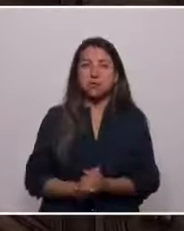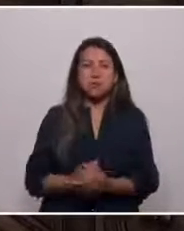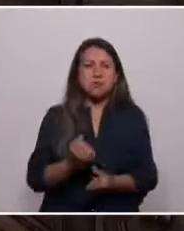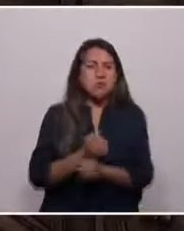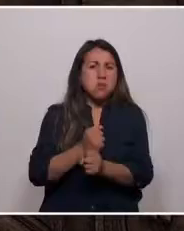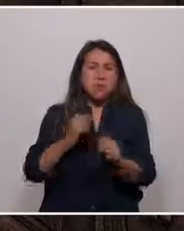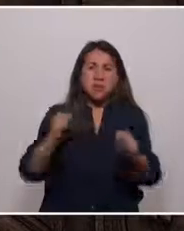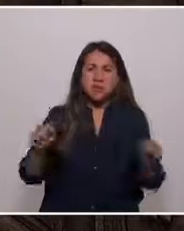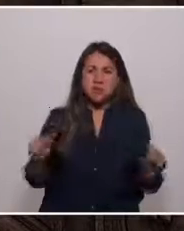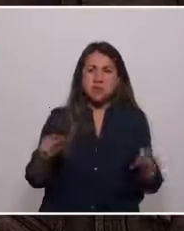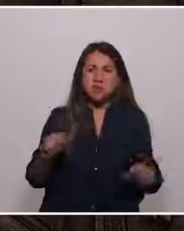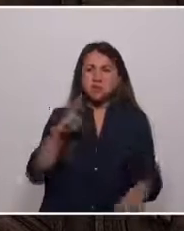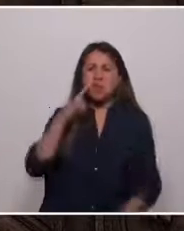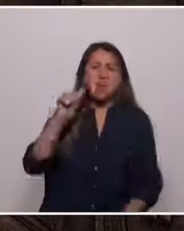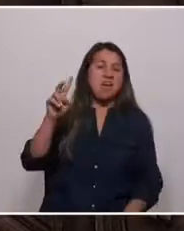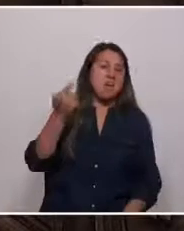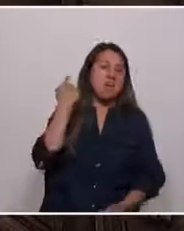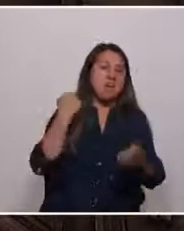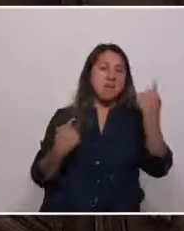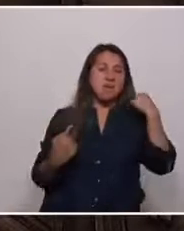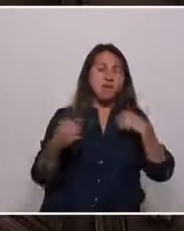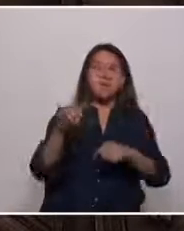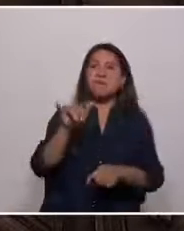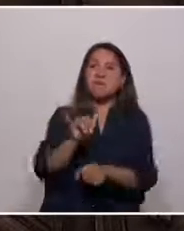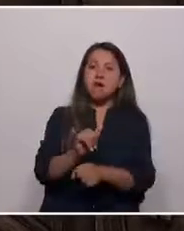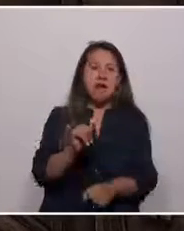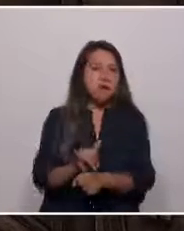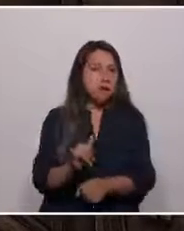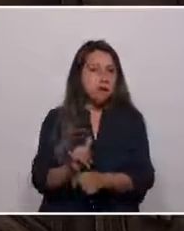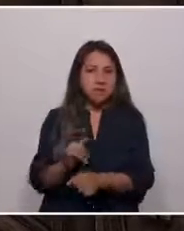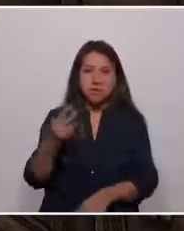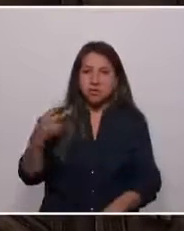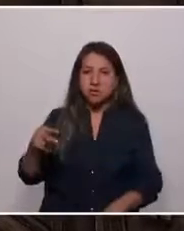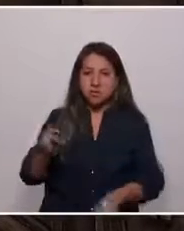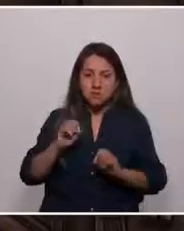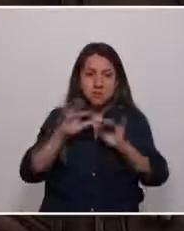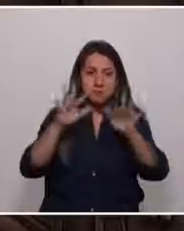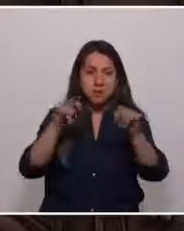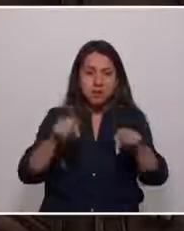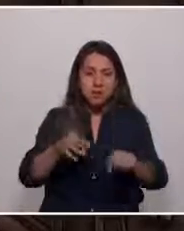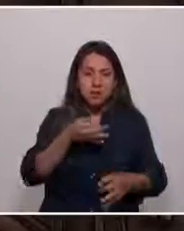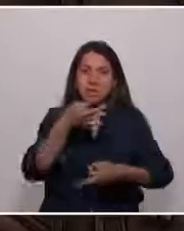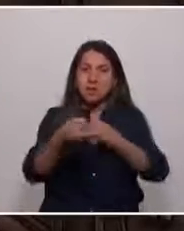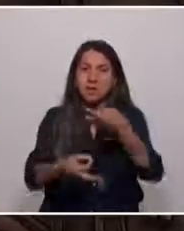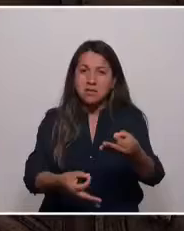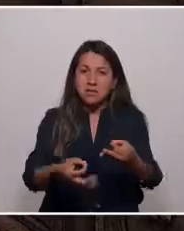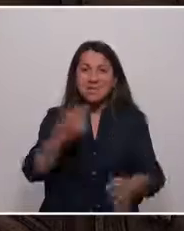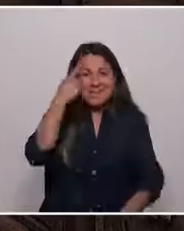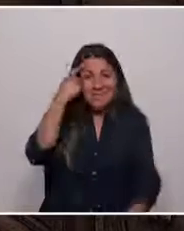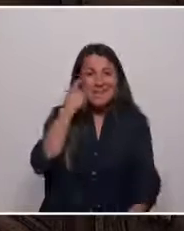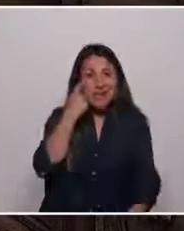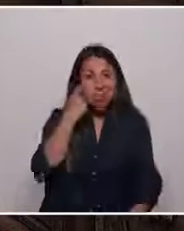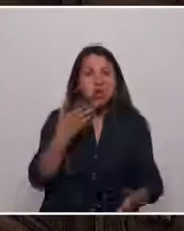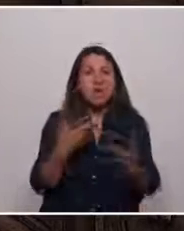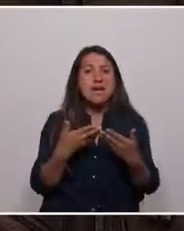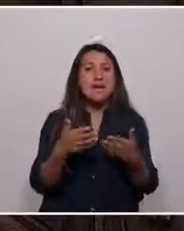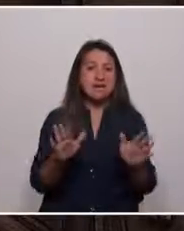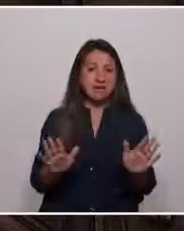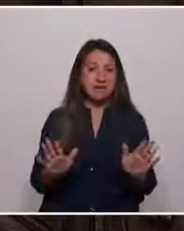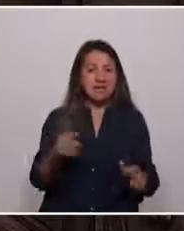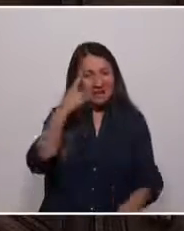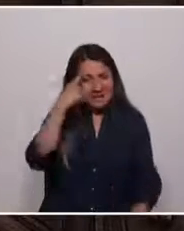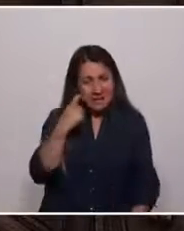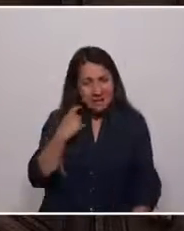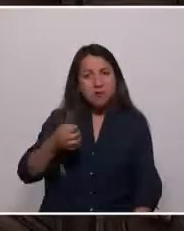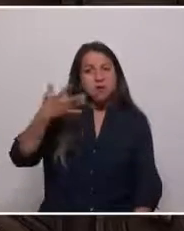pasar inadvertidas falsas dicotomías que se han intentado presentar en este espacio. Creemos en la libertad y creemos en el